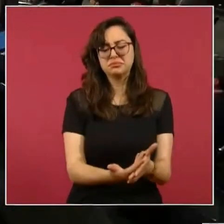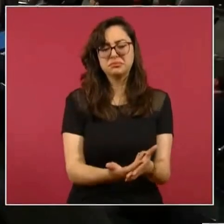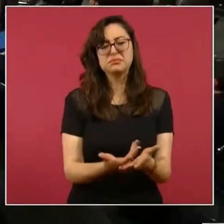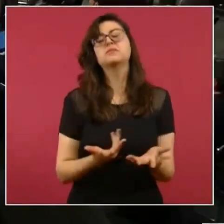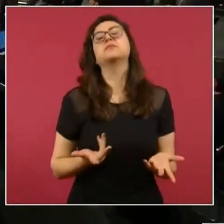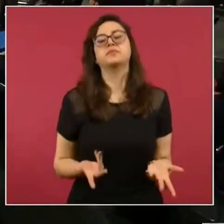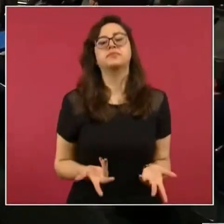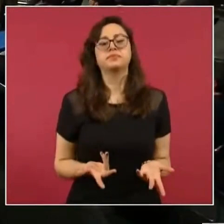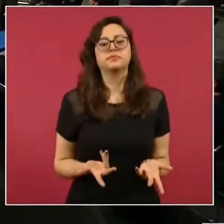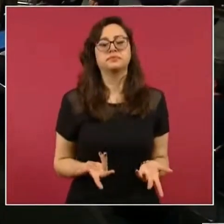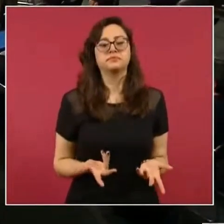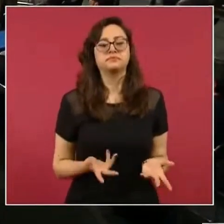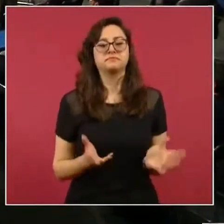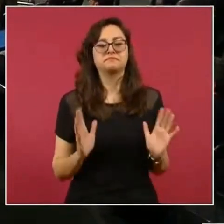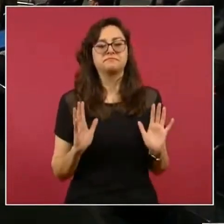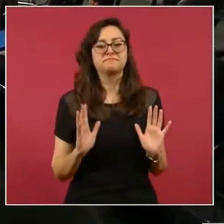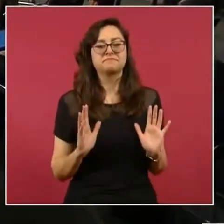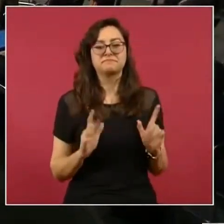Ahí está.